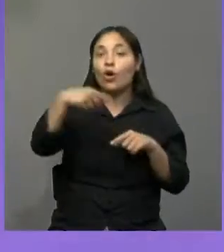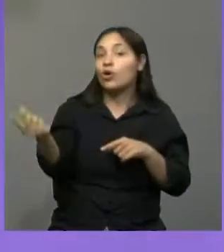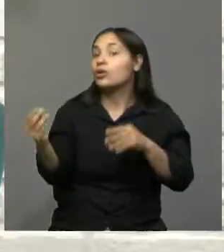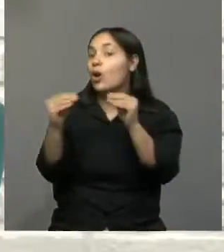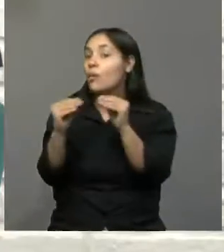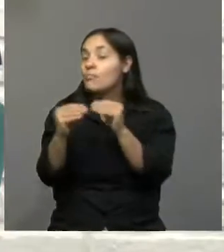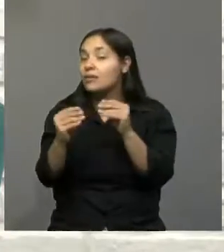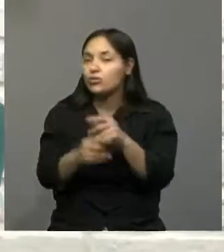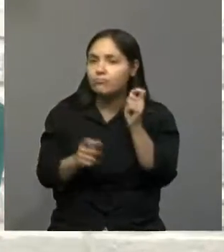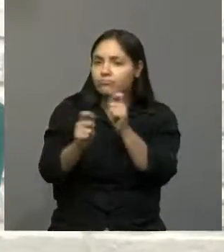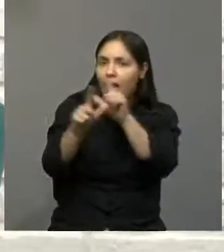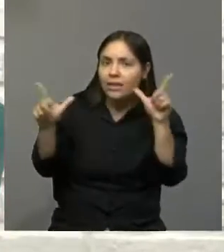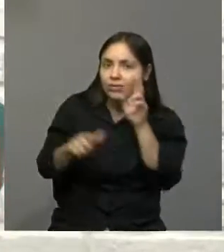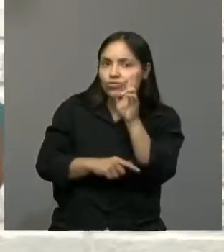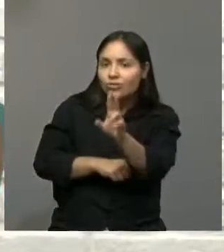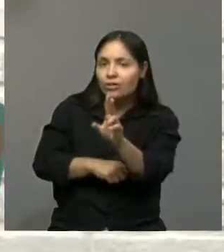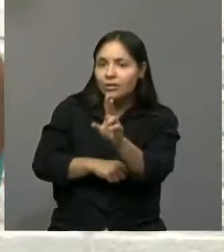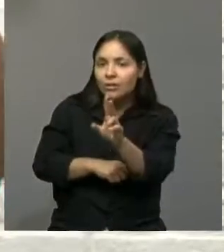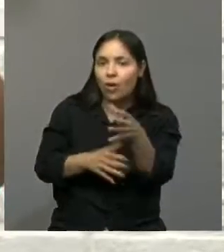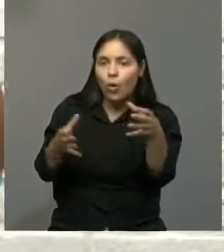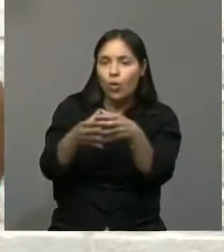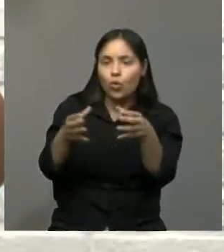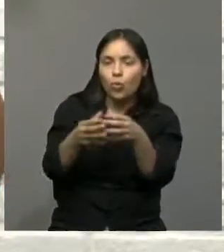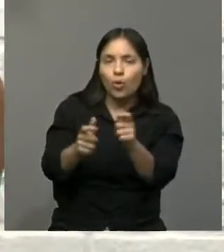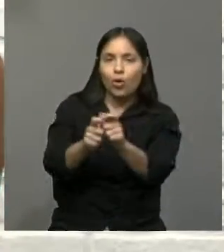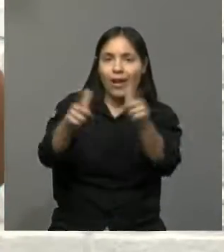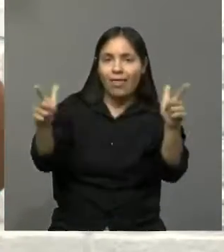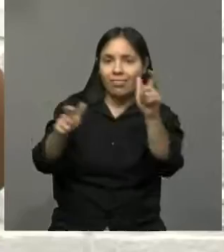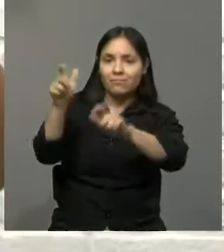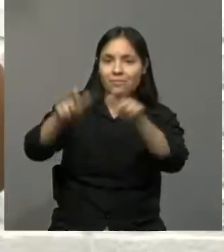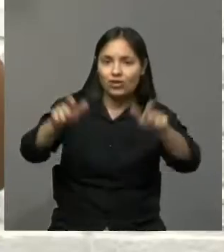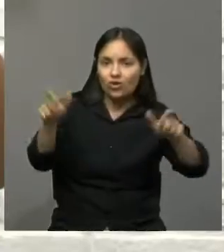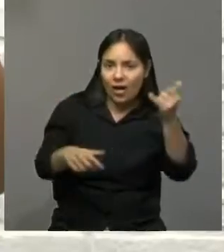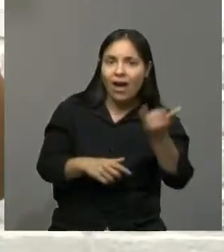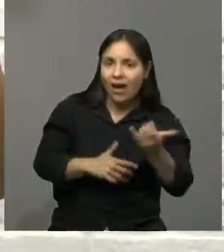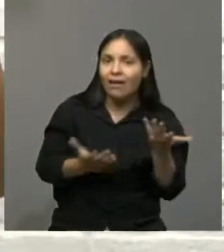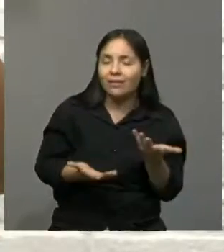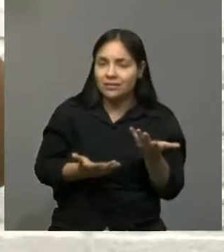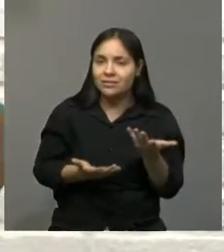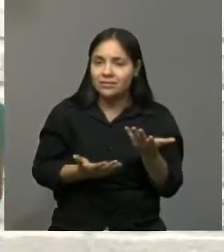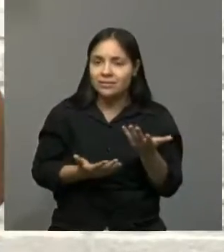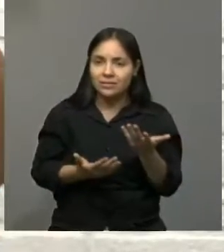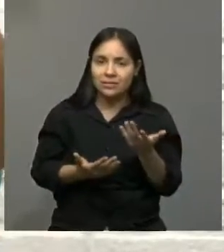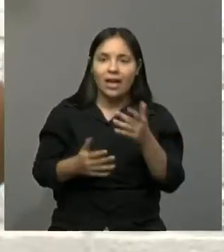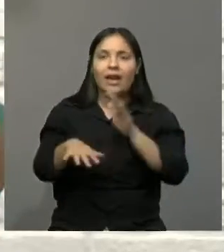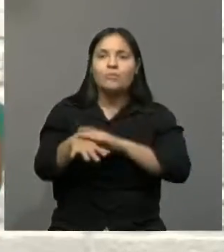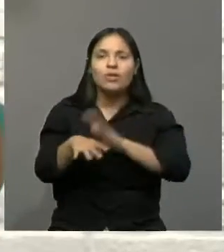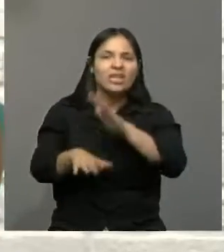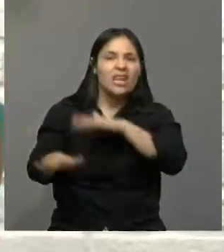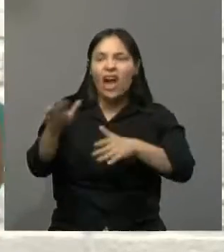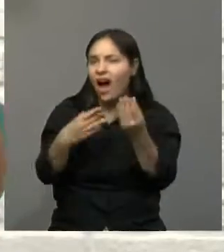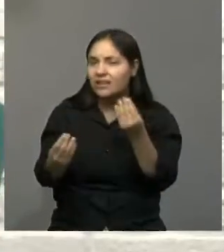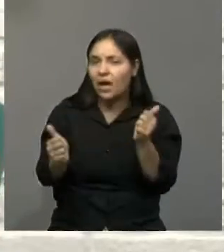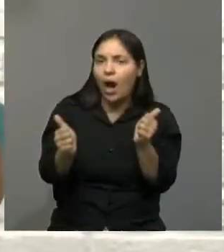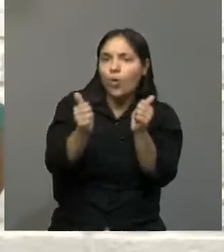ahí, a mí me llama un poco la atención que es un grupo bastante numeroso. ¿De qué se encargan, qué hacen junto a